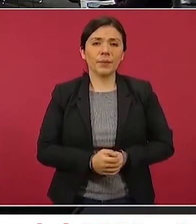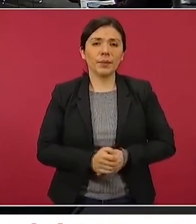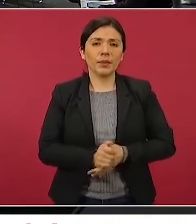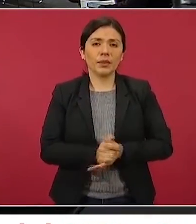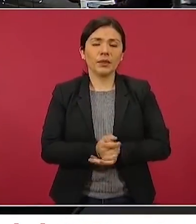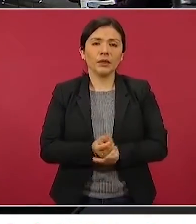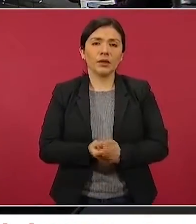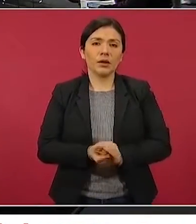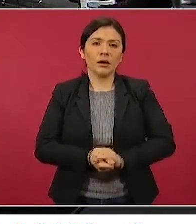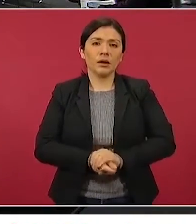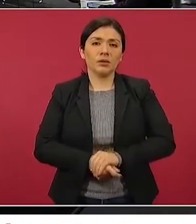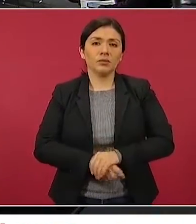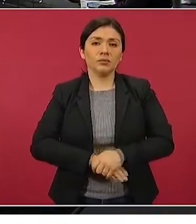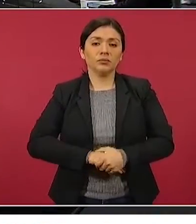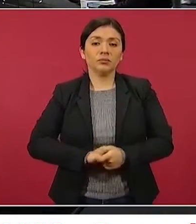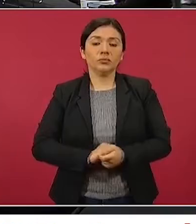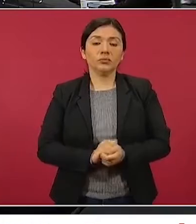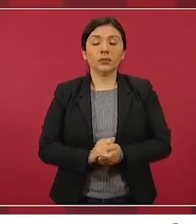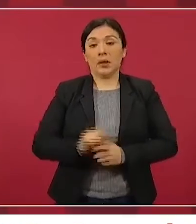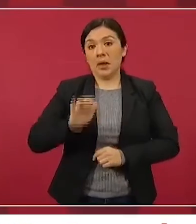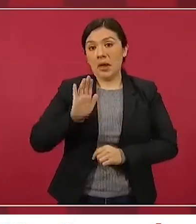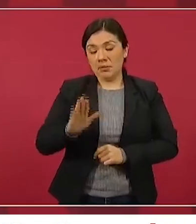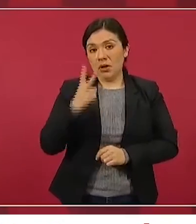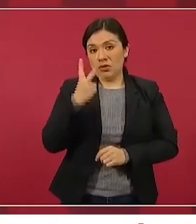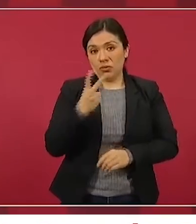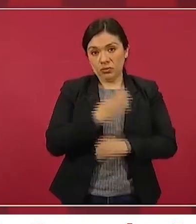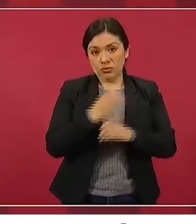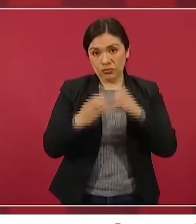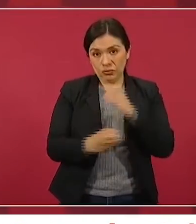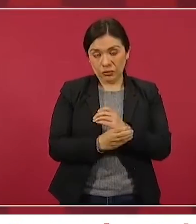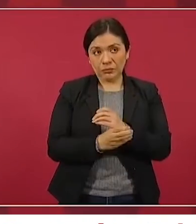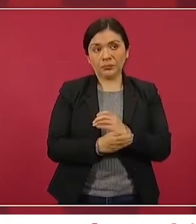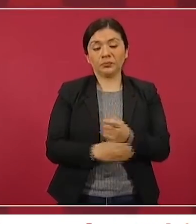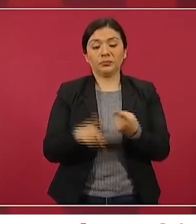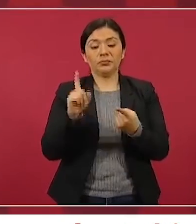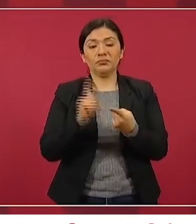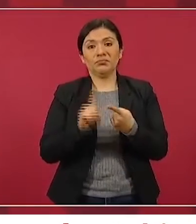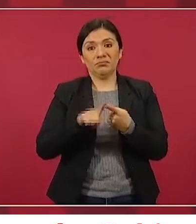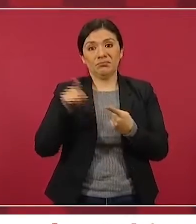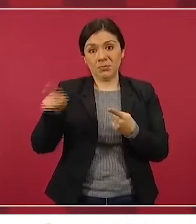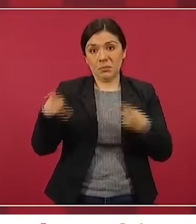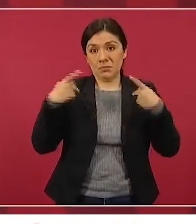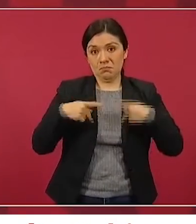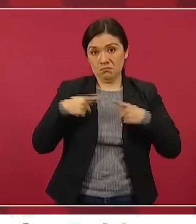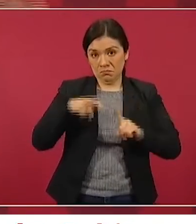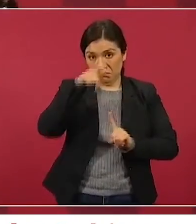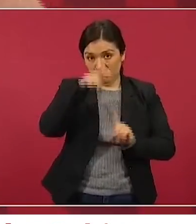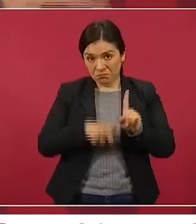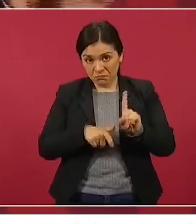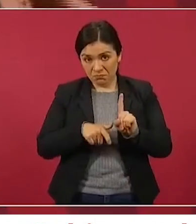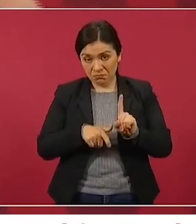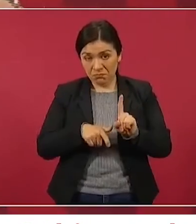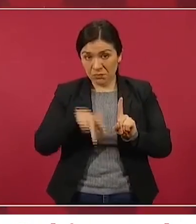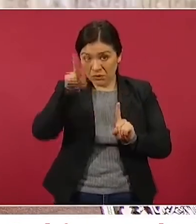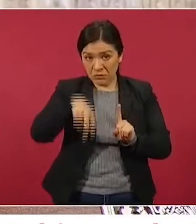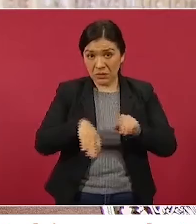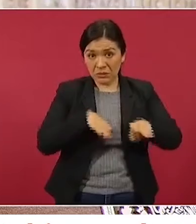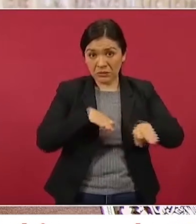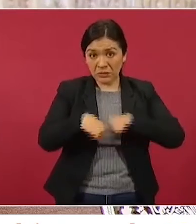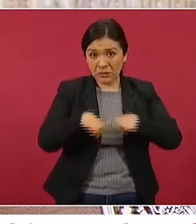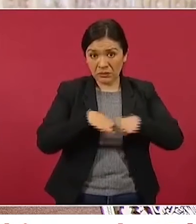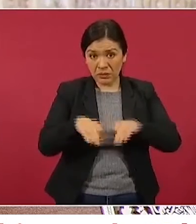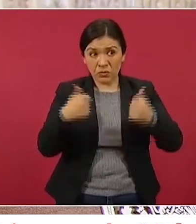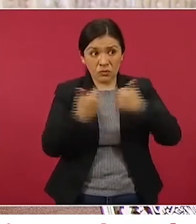está el funcionario y segundo, si trabaja con